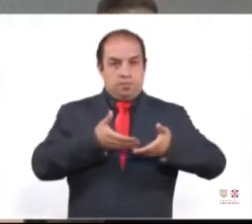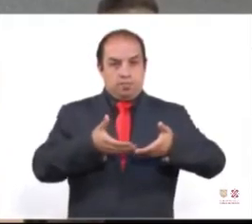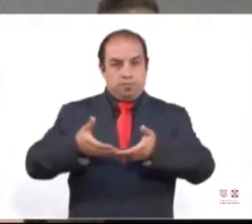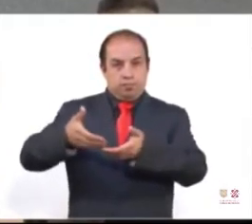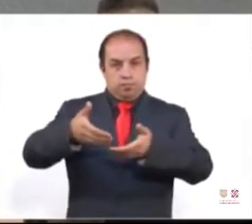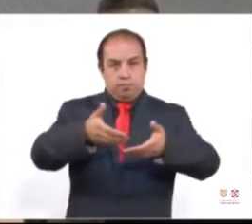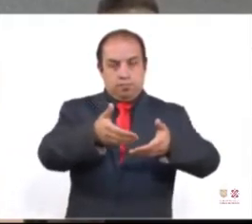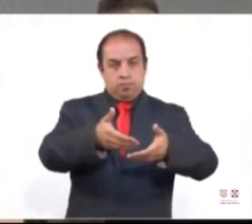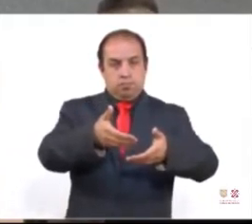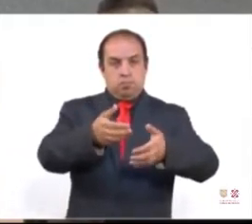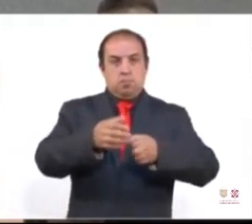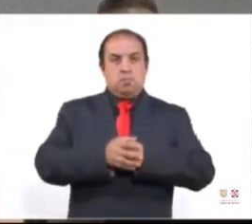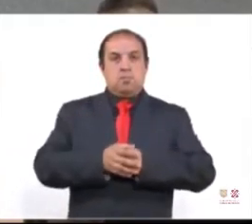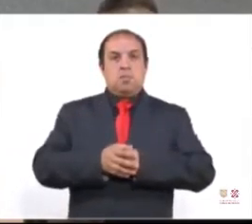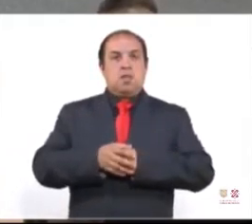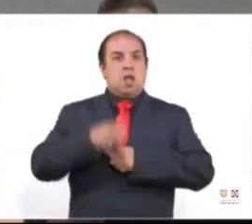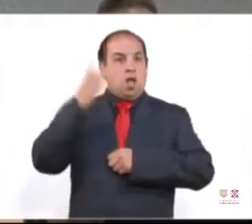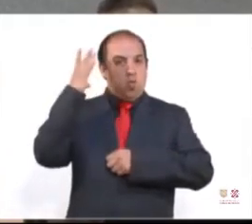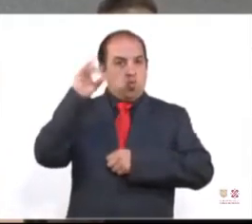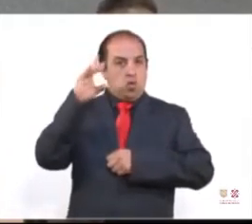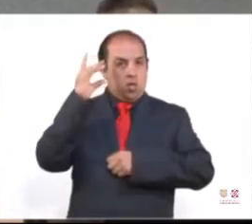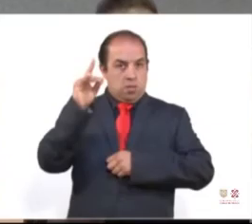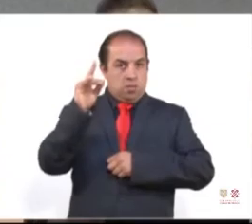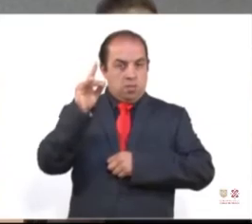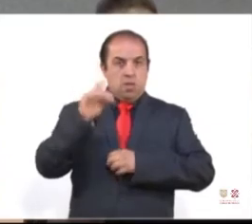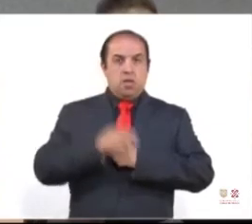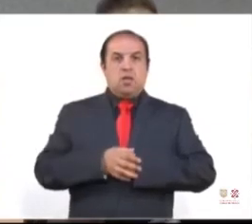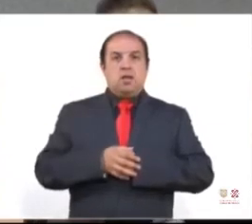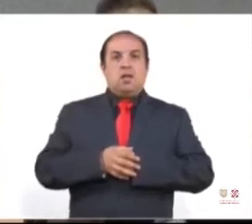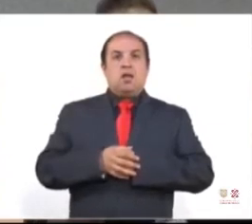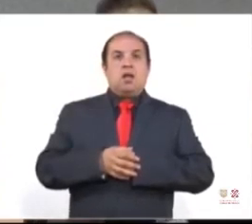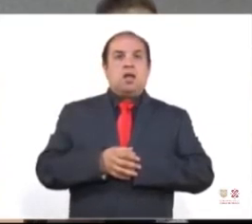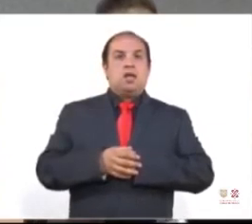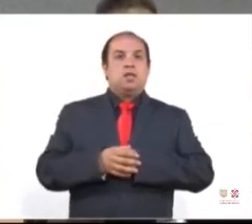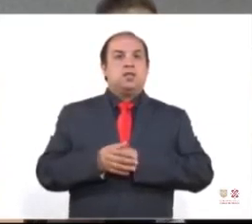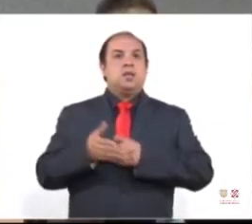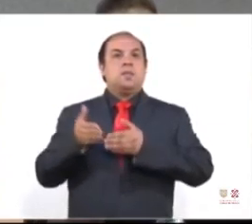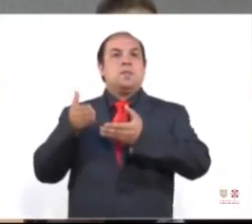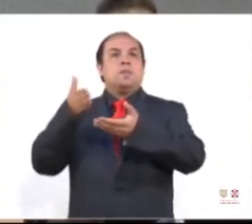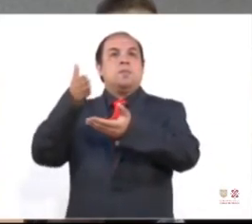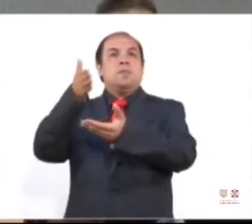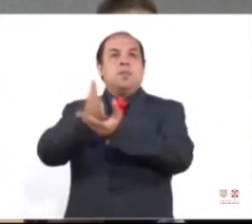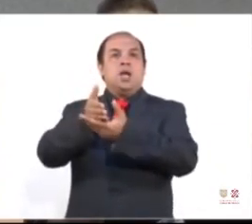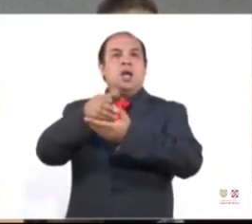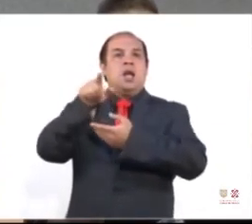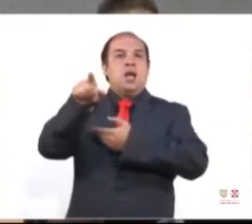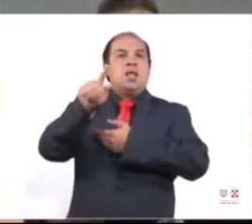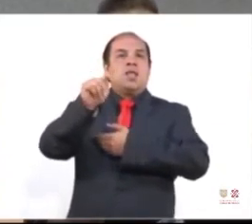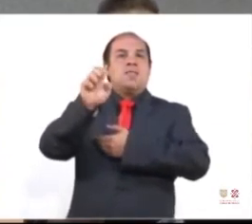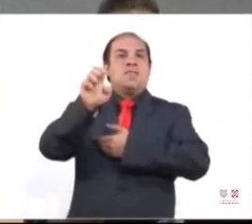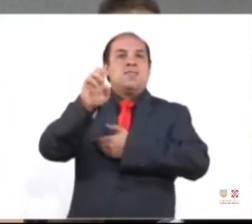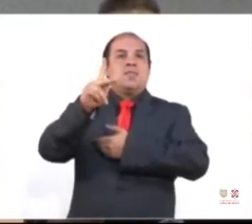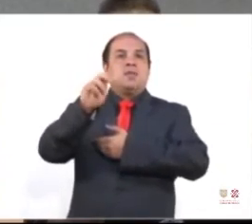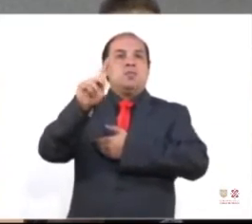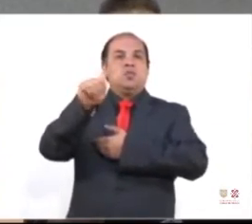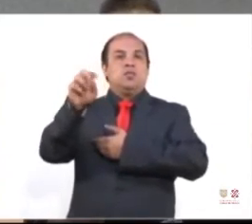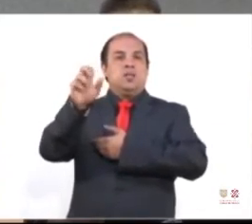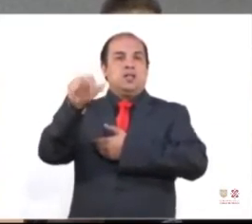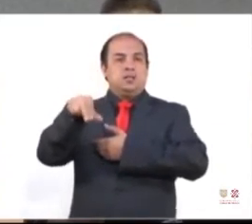a Cuernavaca, particularmente hacia Tepoztlán, en la carretera hacia Tepoztlán,